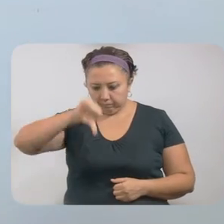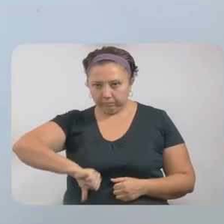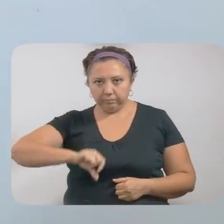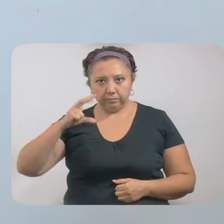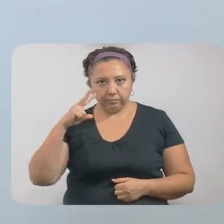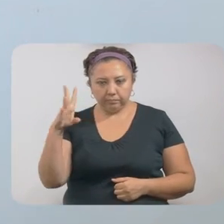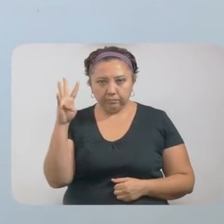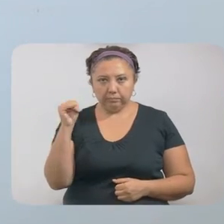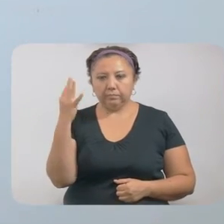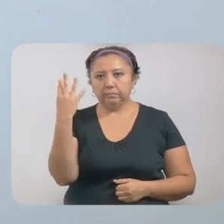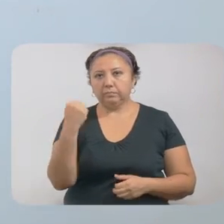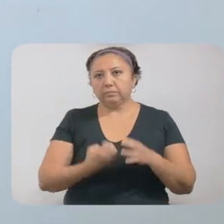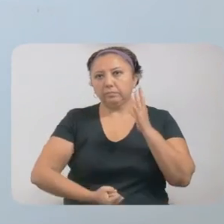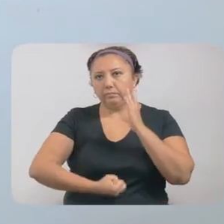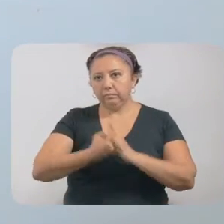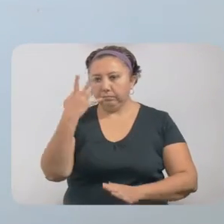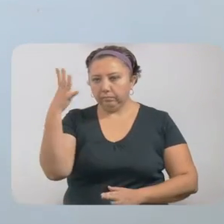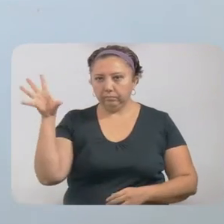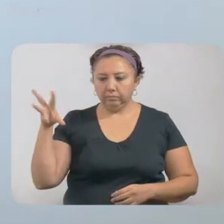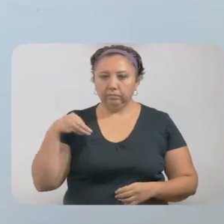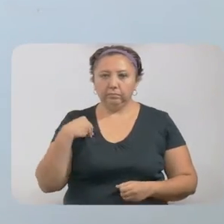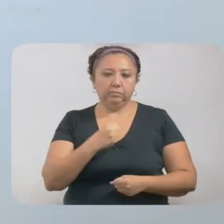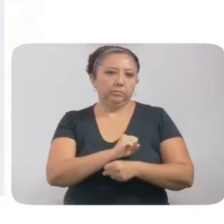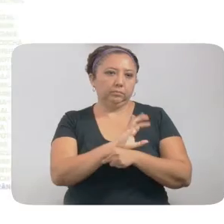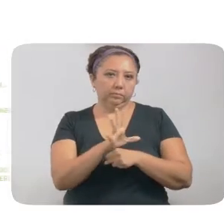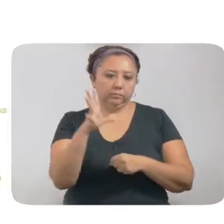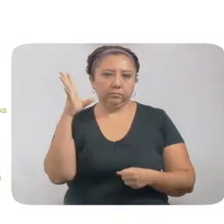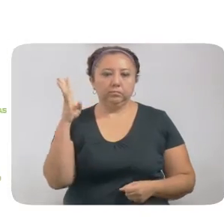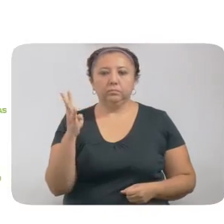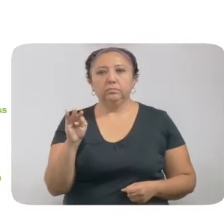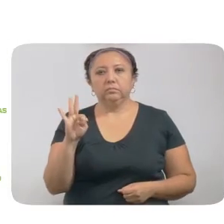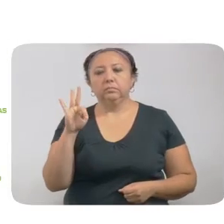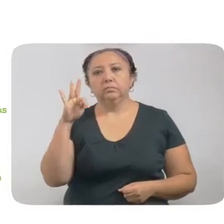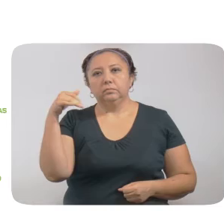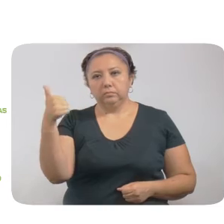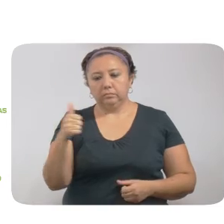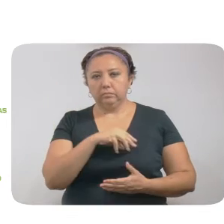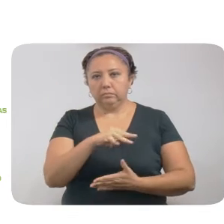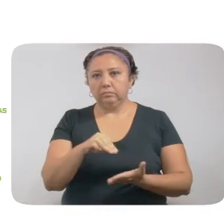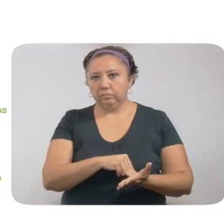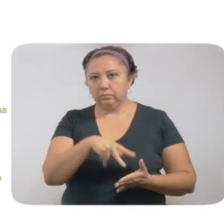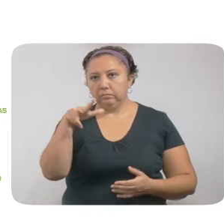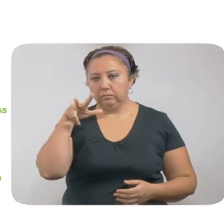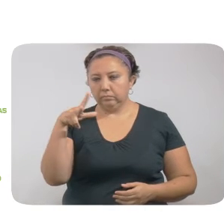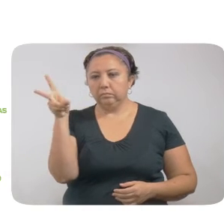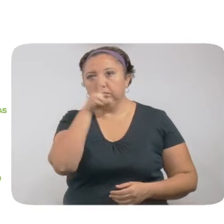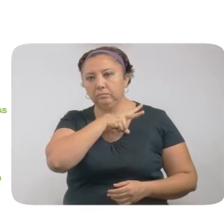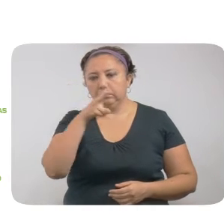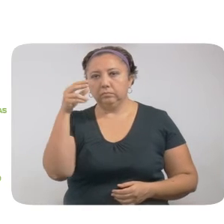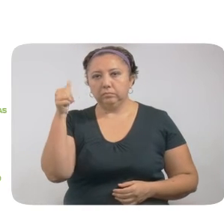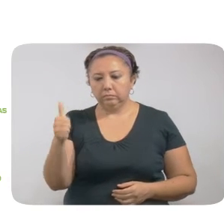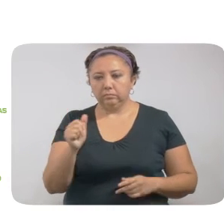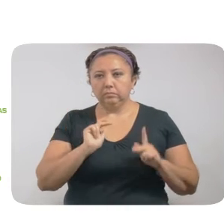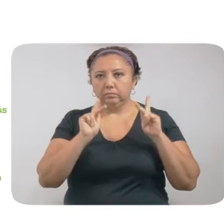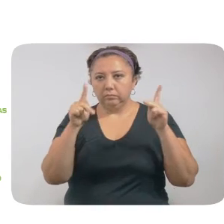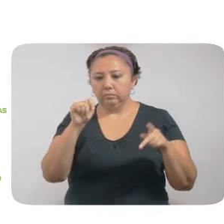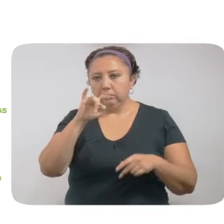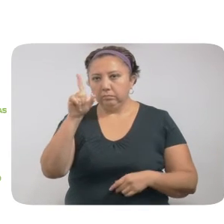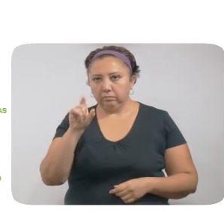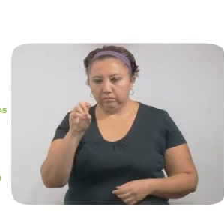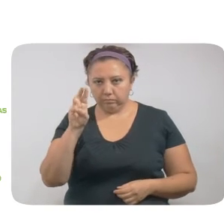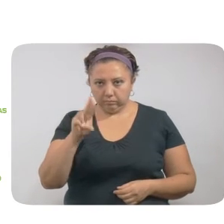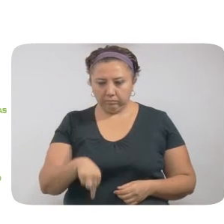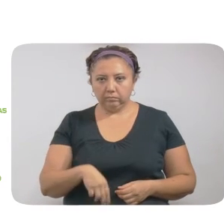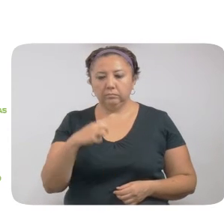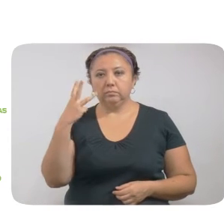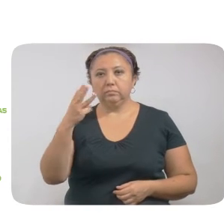se detectaron 99 nuevos contagios de coronavirus. 46 en Mérida, 18 en Valladolid, 6 en Progreso y Ticimín,